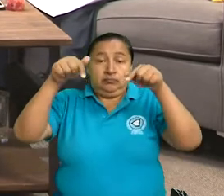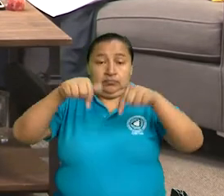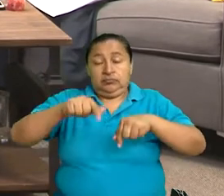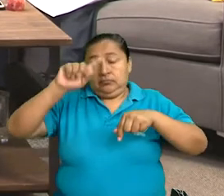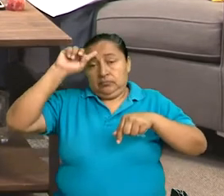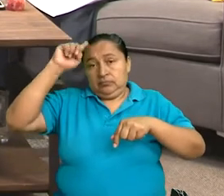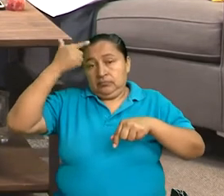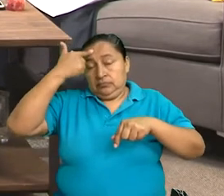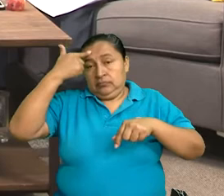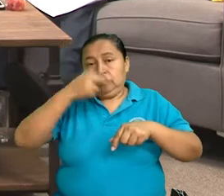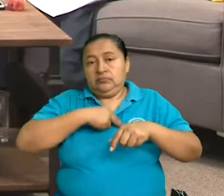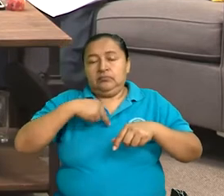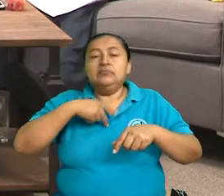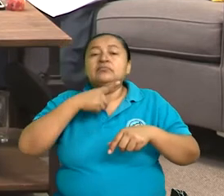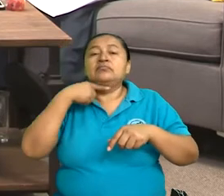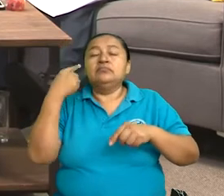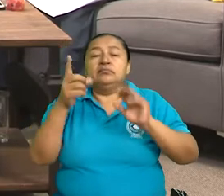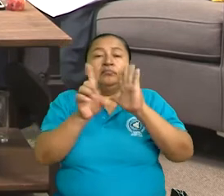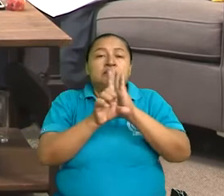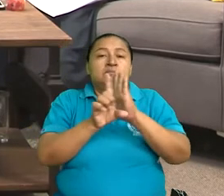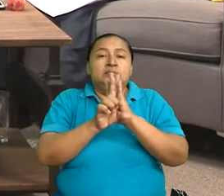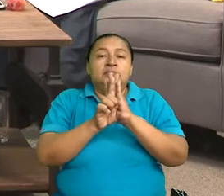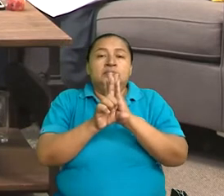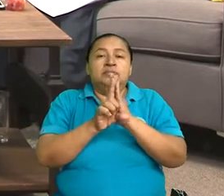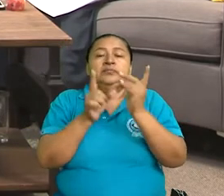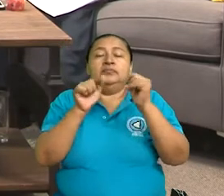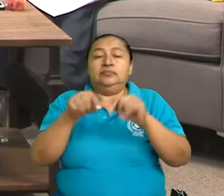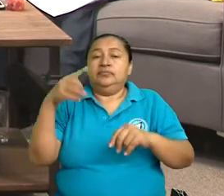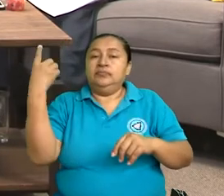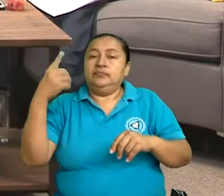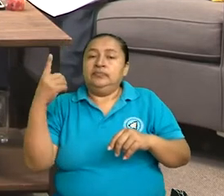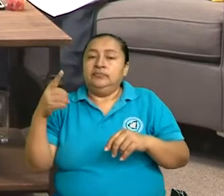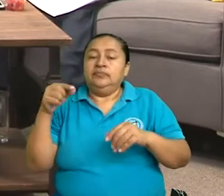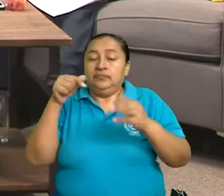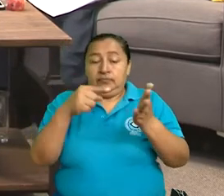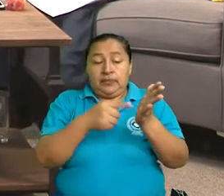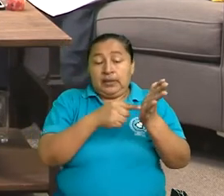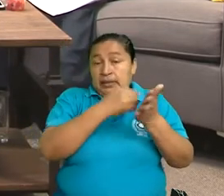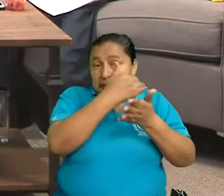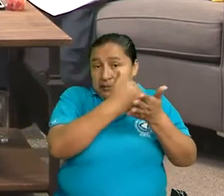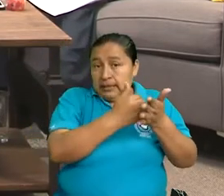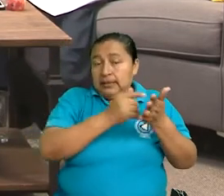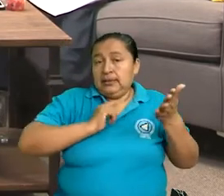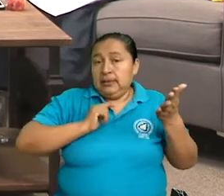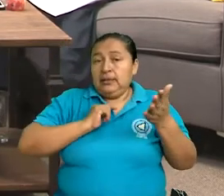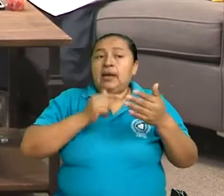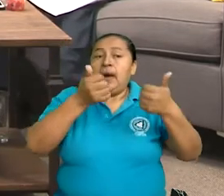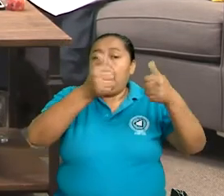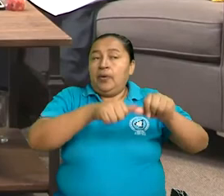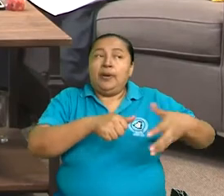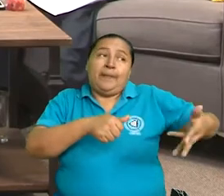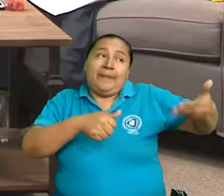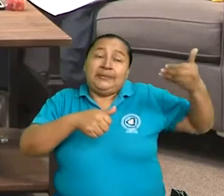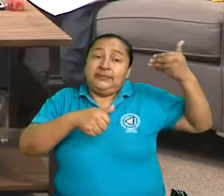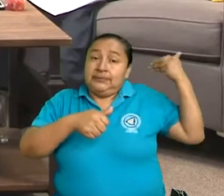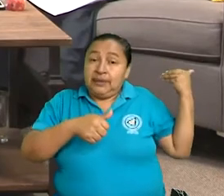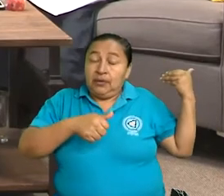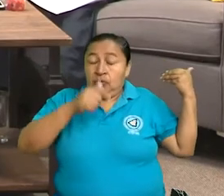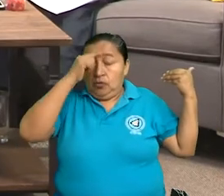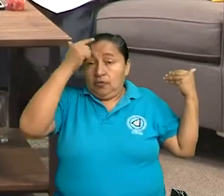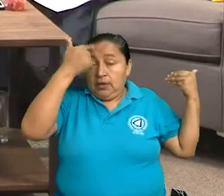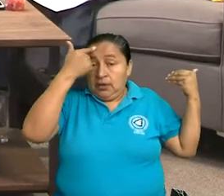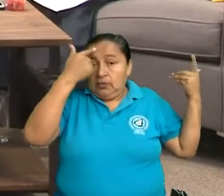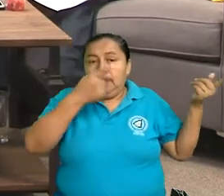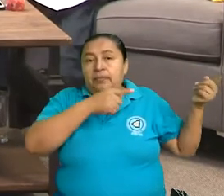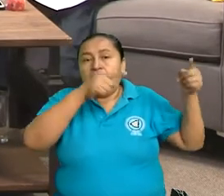hace realidad las leyes y los derechos que incluían, las leyes que se aprobaron en los periodos de gobierno anterior,